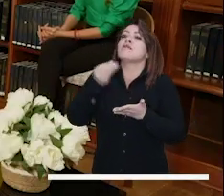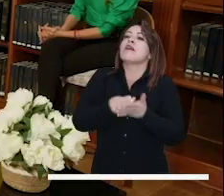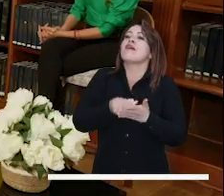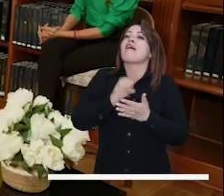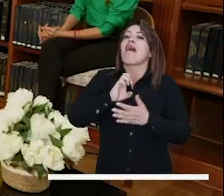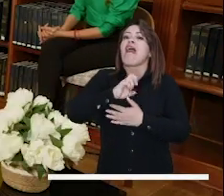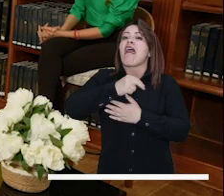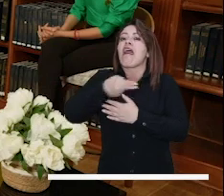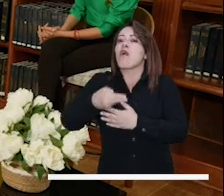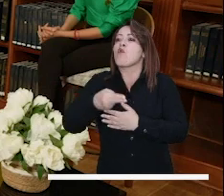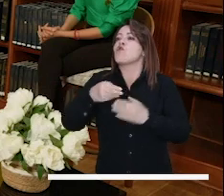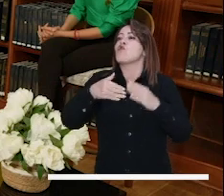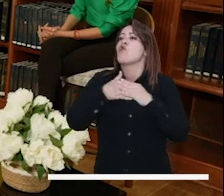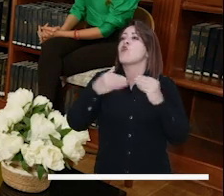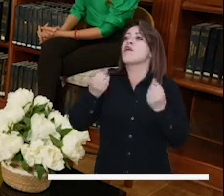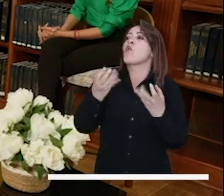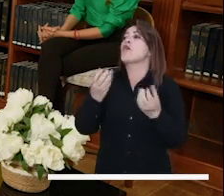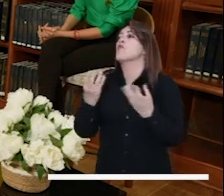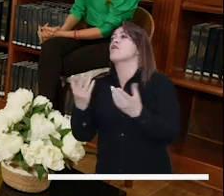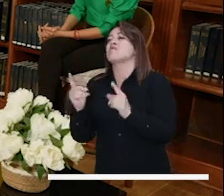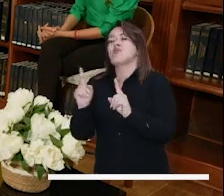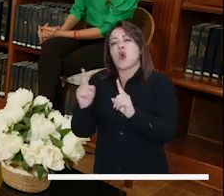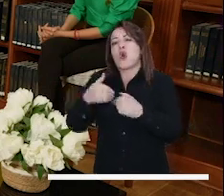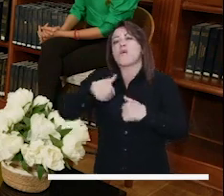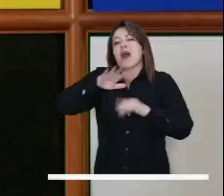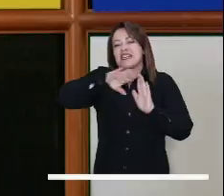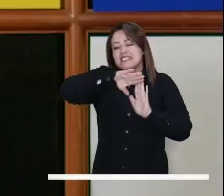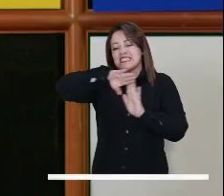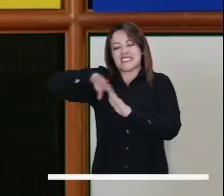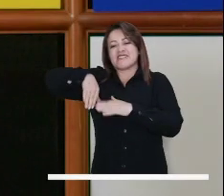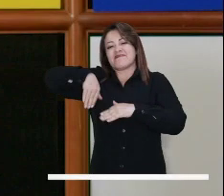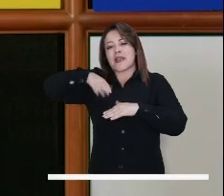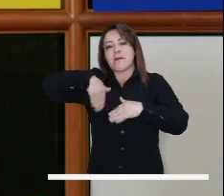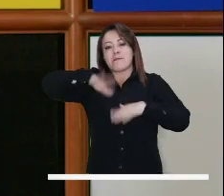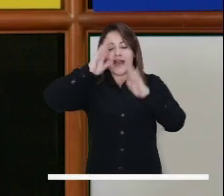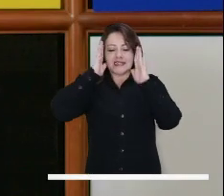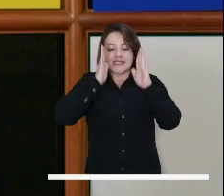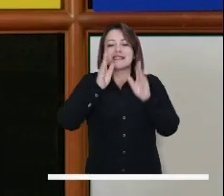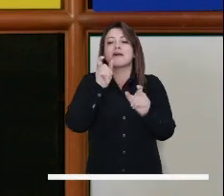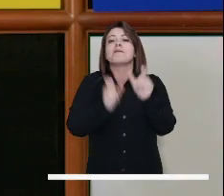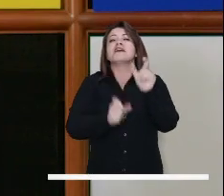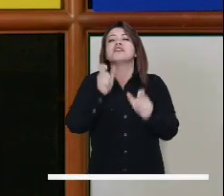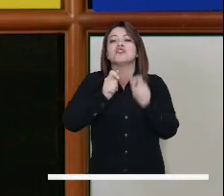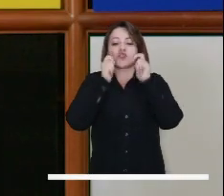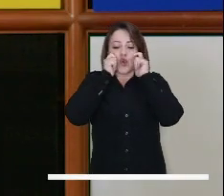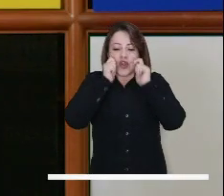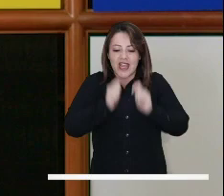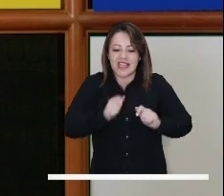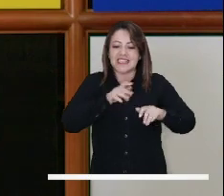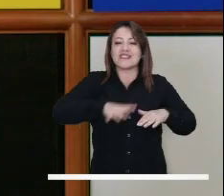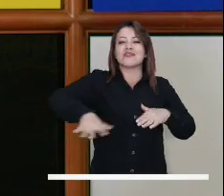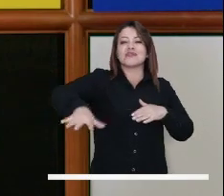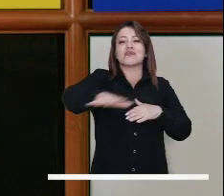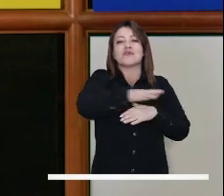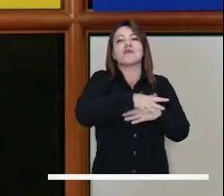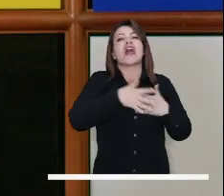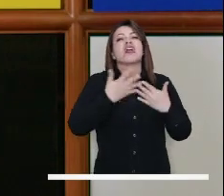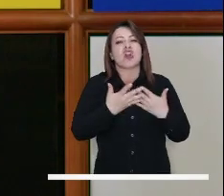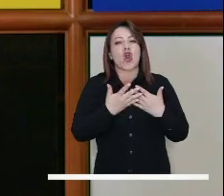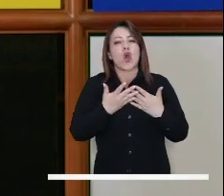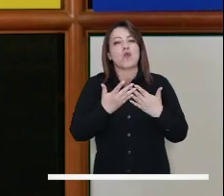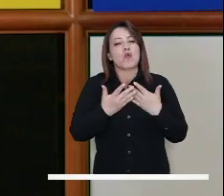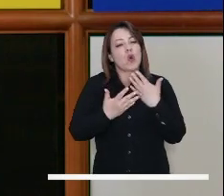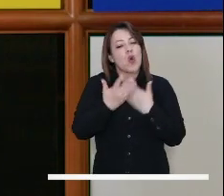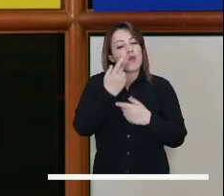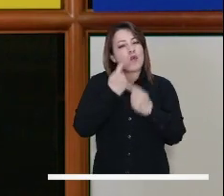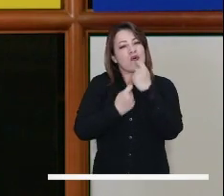cuántos euros o cuántos dólares, de eso para mí no se trata, ¿sí? Eso seguirá siendo coger la sabana de Bogotá para